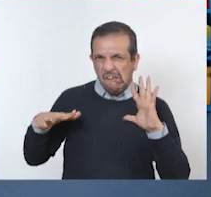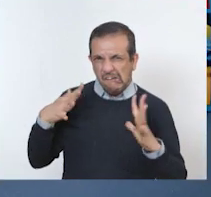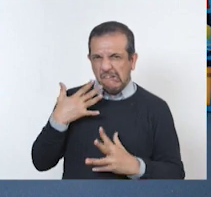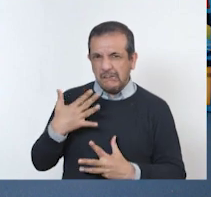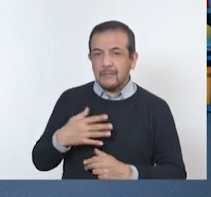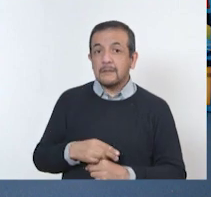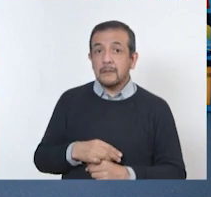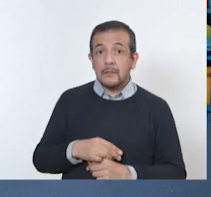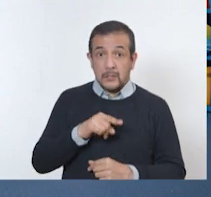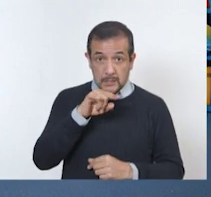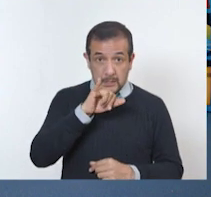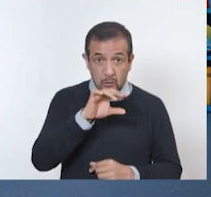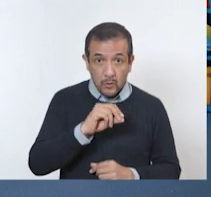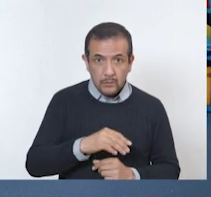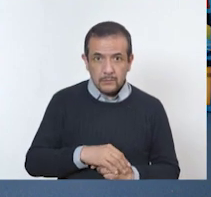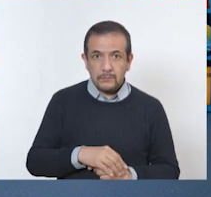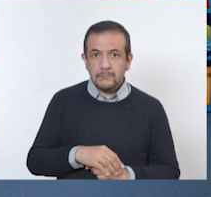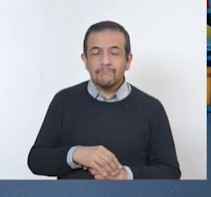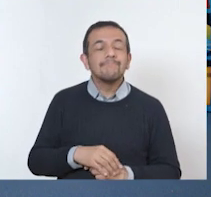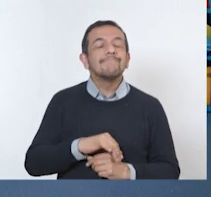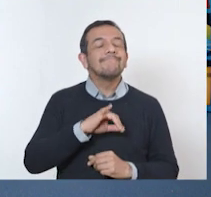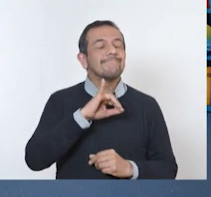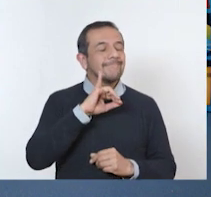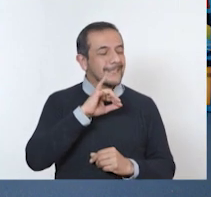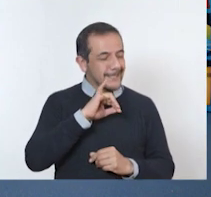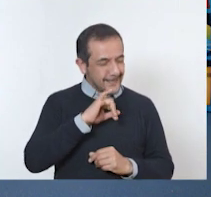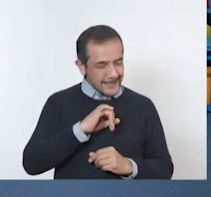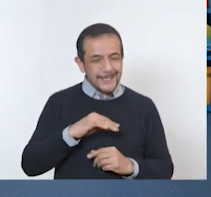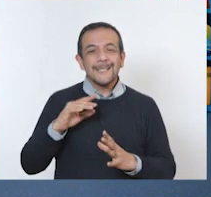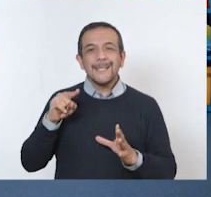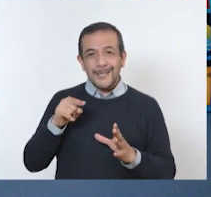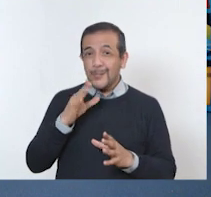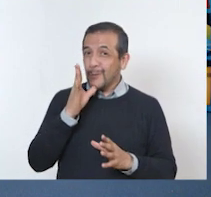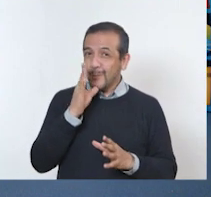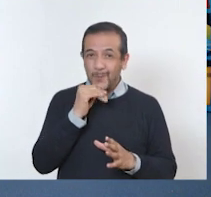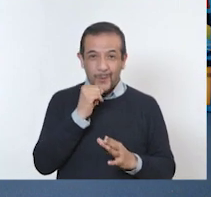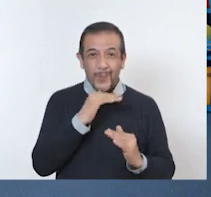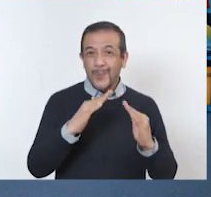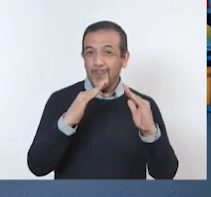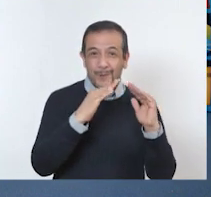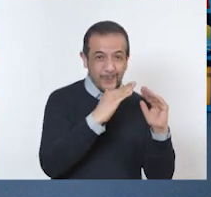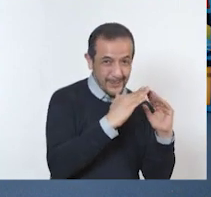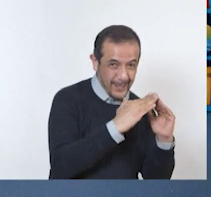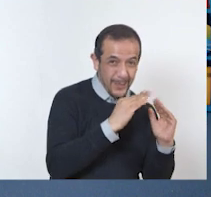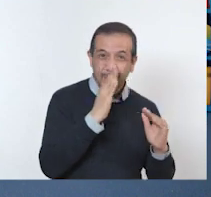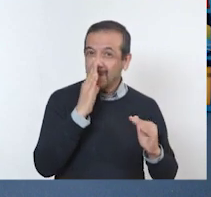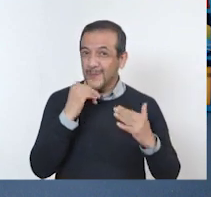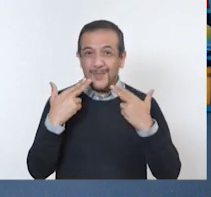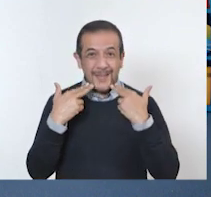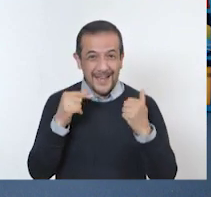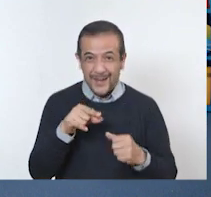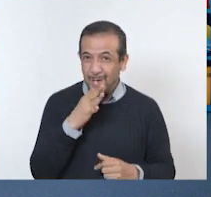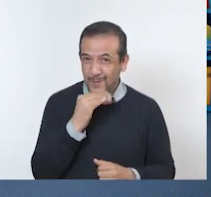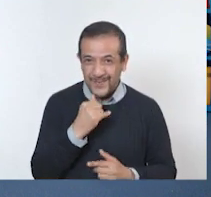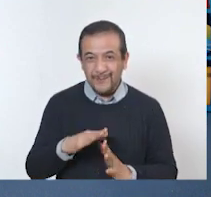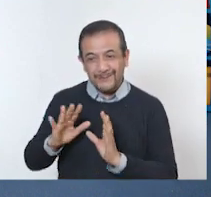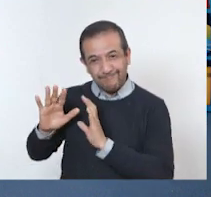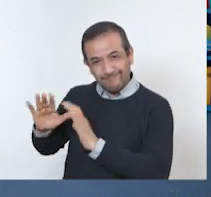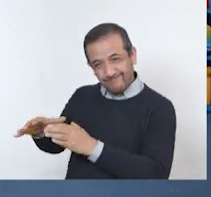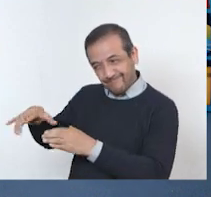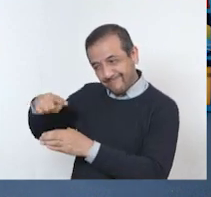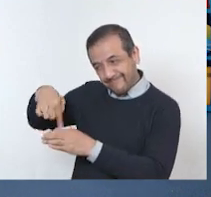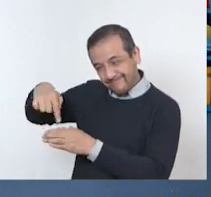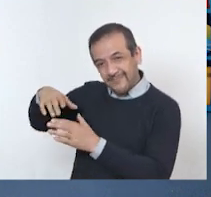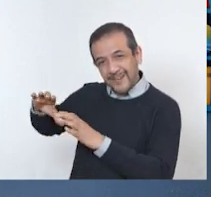piensan en casa? Es un animal salvaje. Sí. Es correcto. No lo podemos tener ni en casa ni en una granja. Perfecto. Vamos